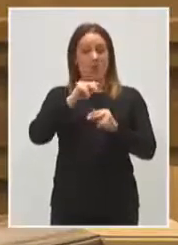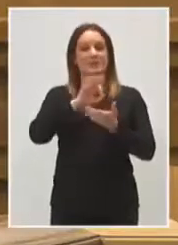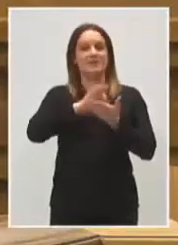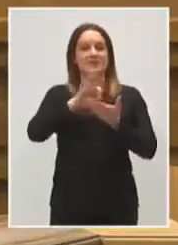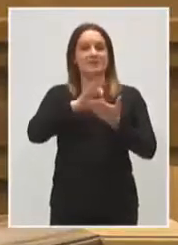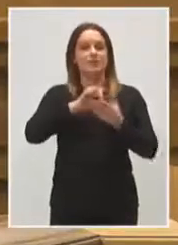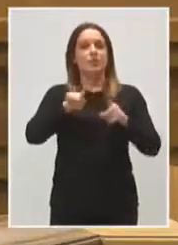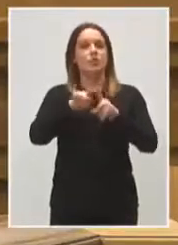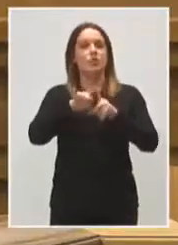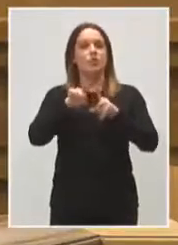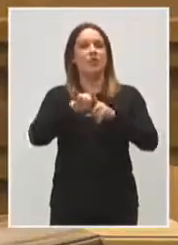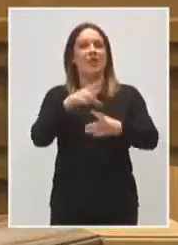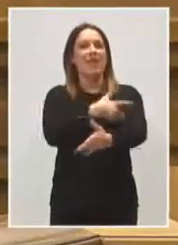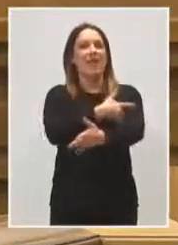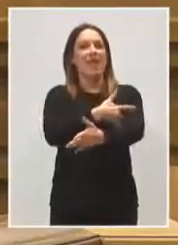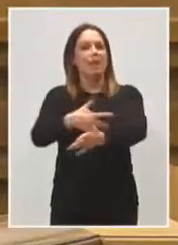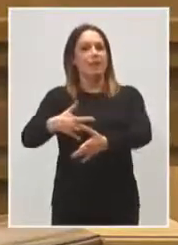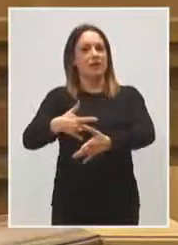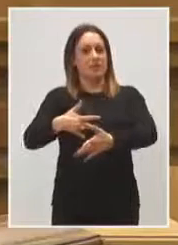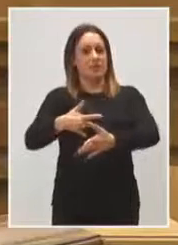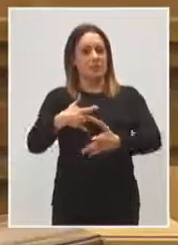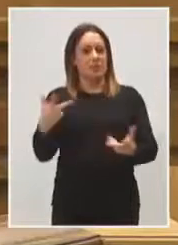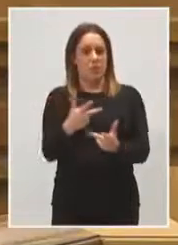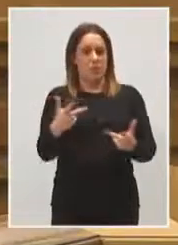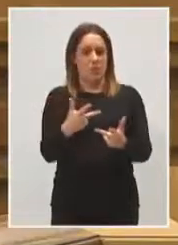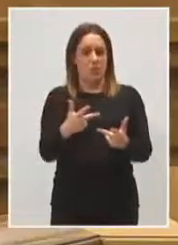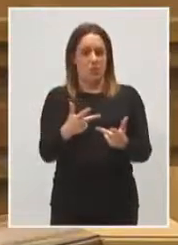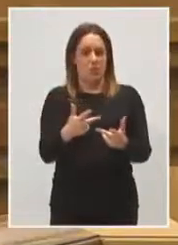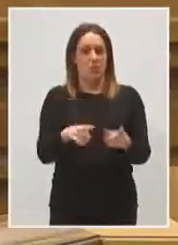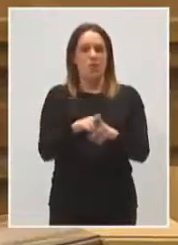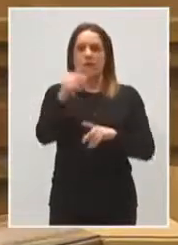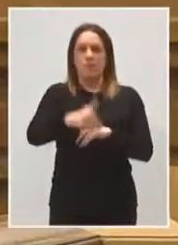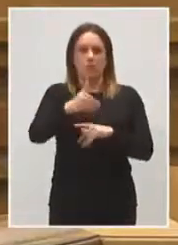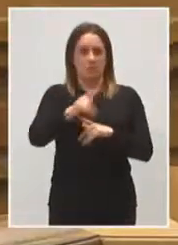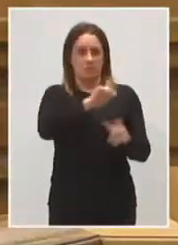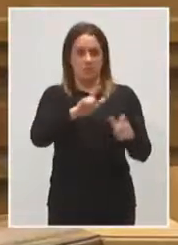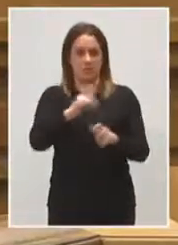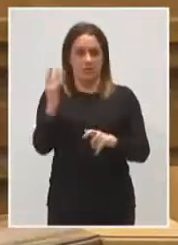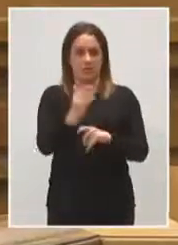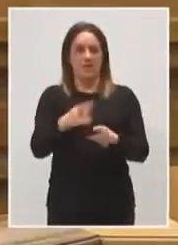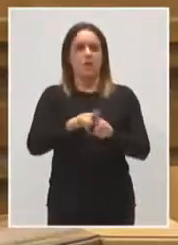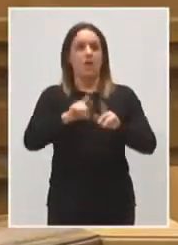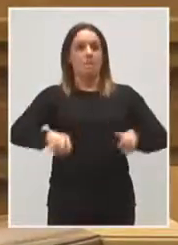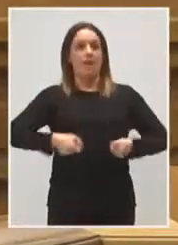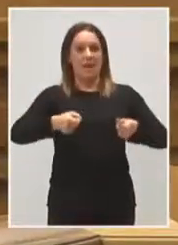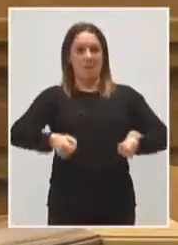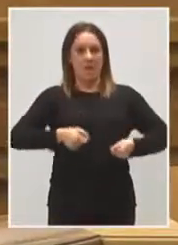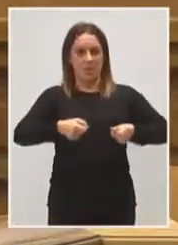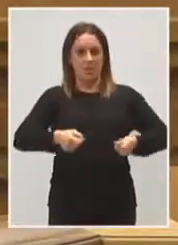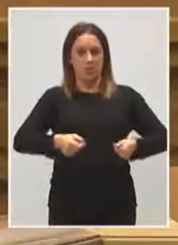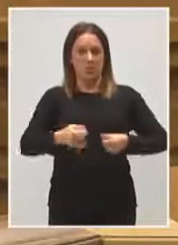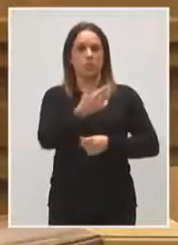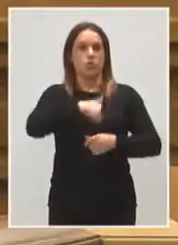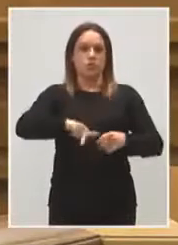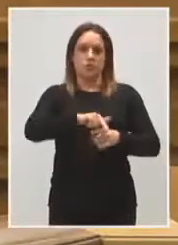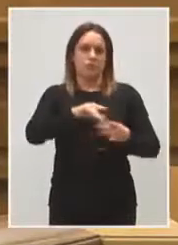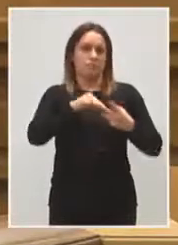hemodiálisis de agudos. Importante para ellos e importante para los afectados. En parapléjicos, que es nuestra